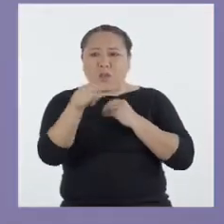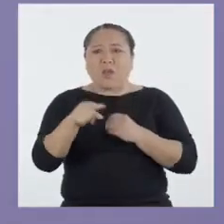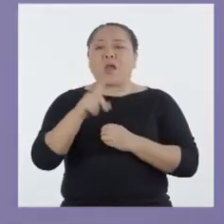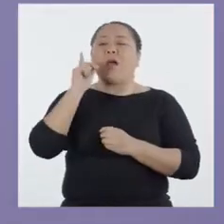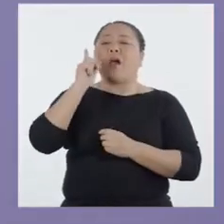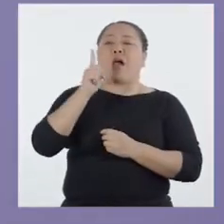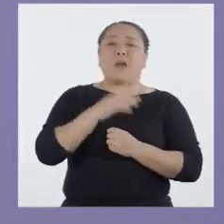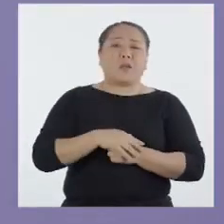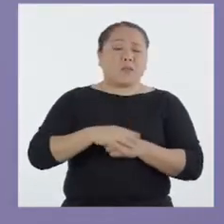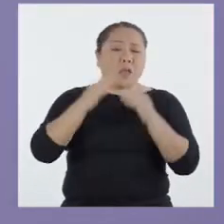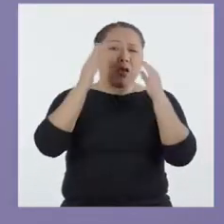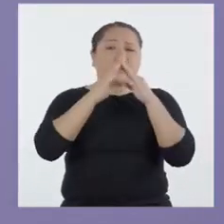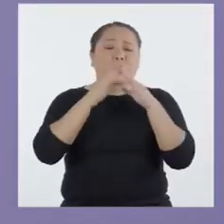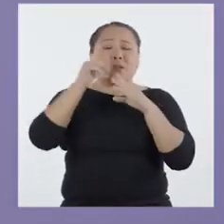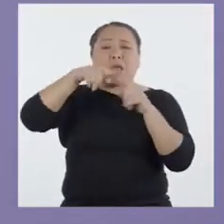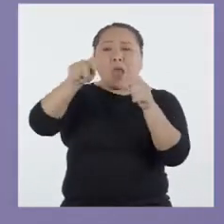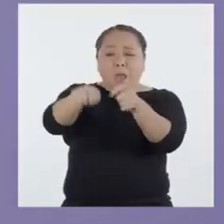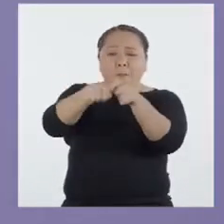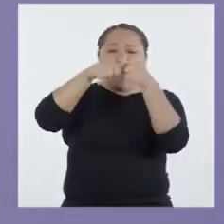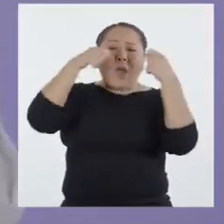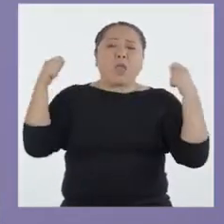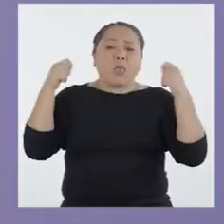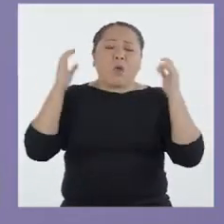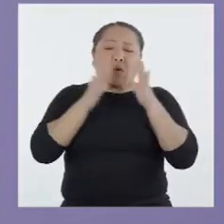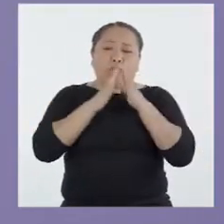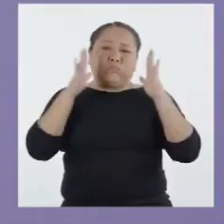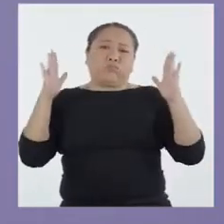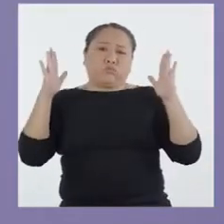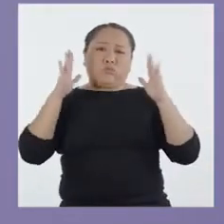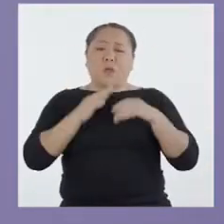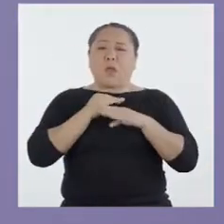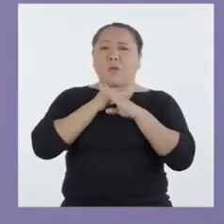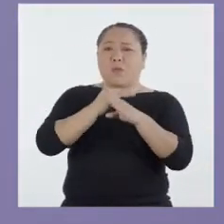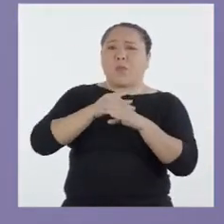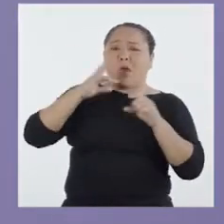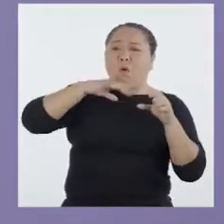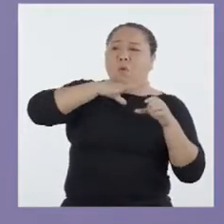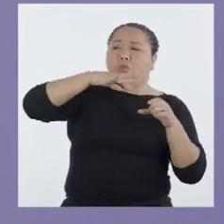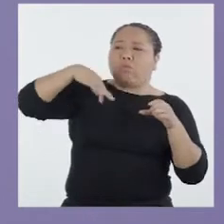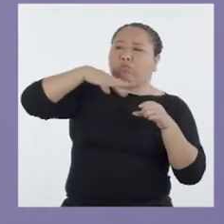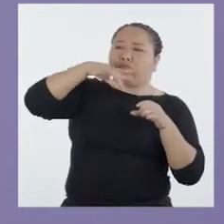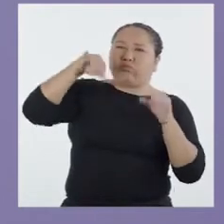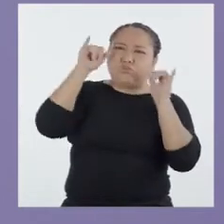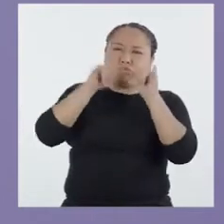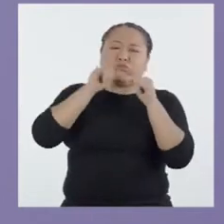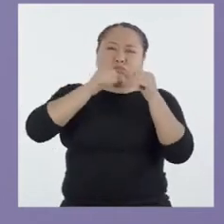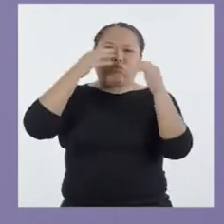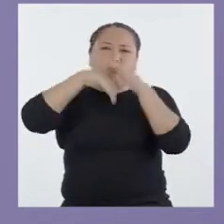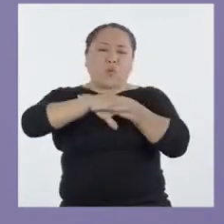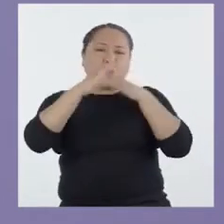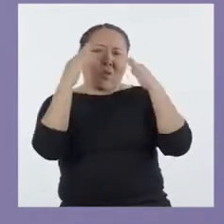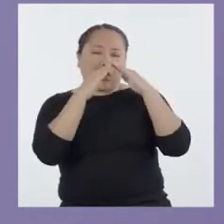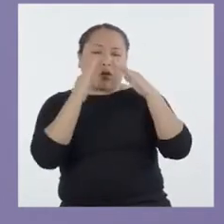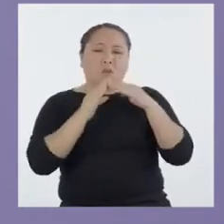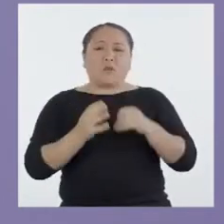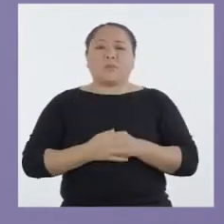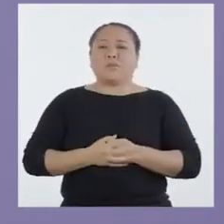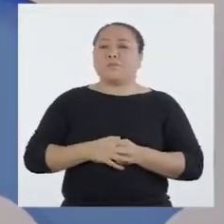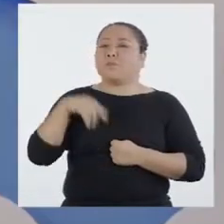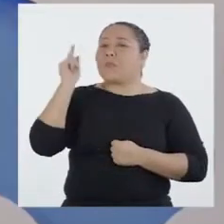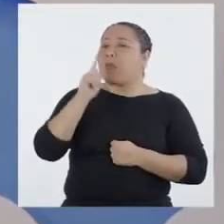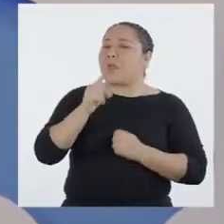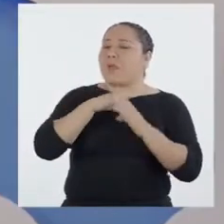esto? Las casas deben tener ventanas más amplias para evitar que las partículas contaminantes se queden en el interior.